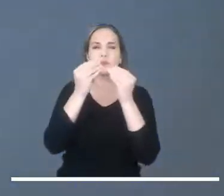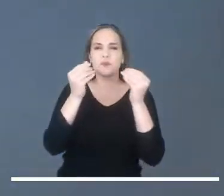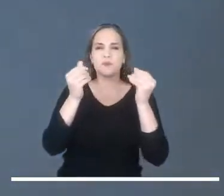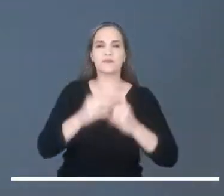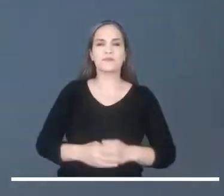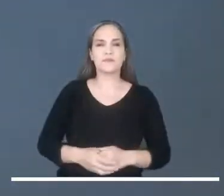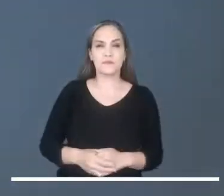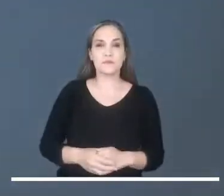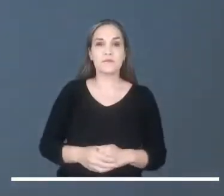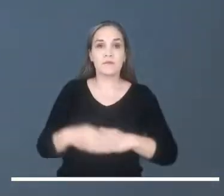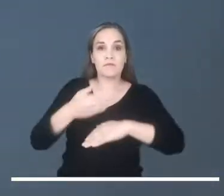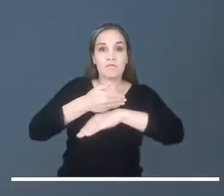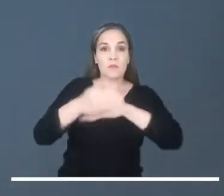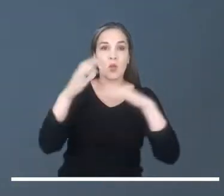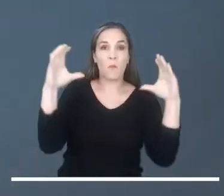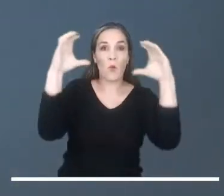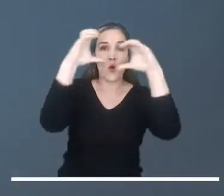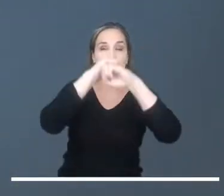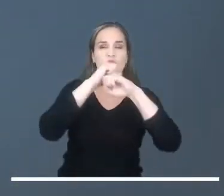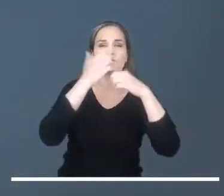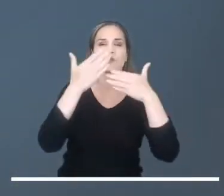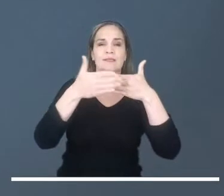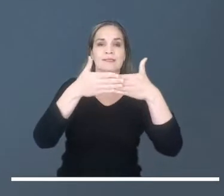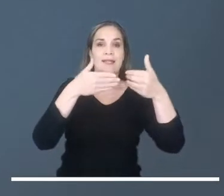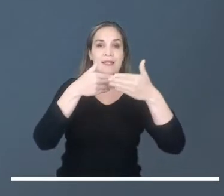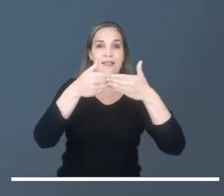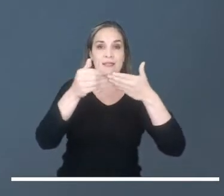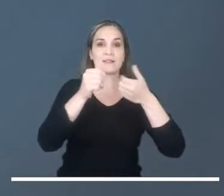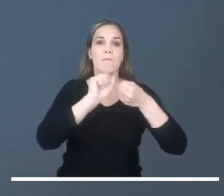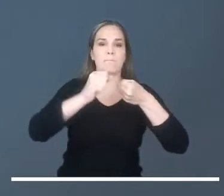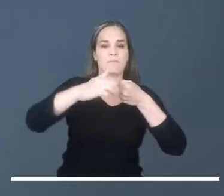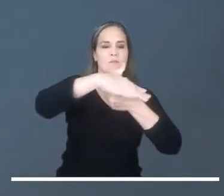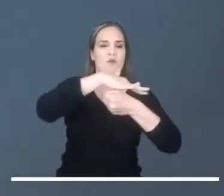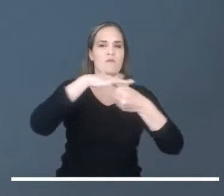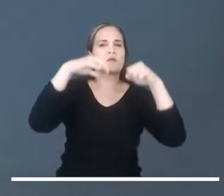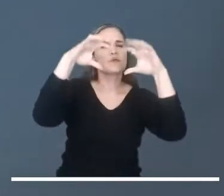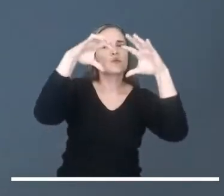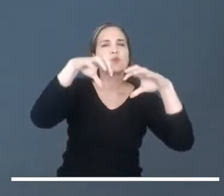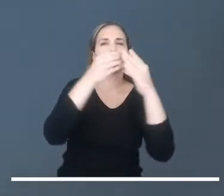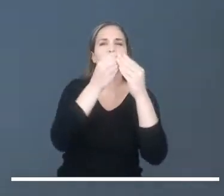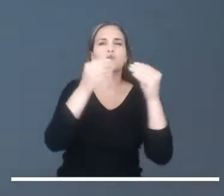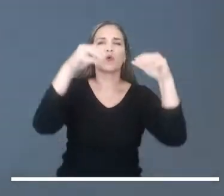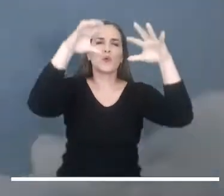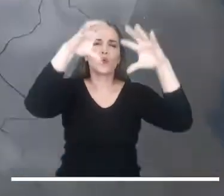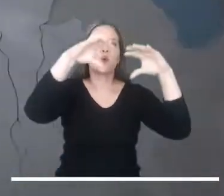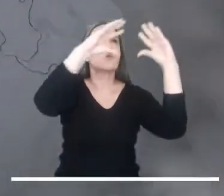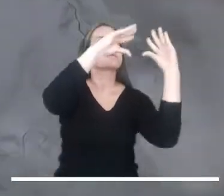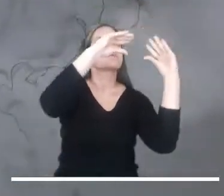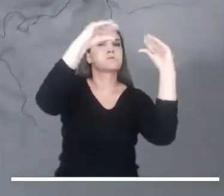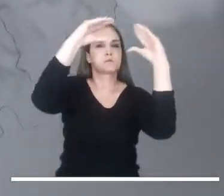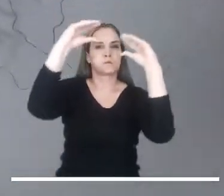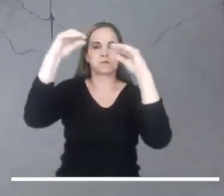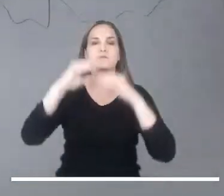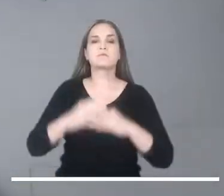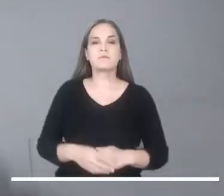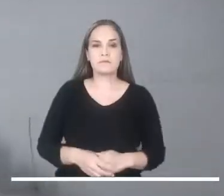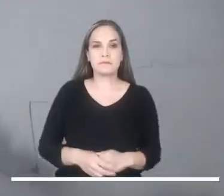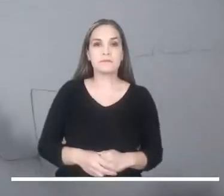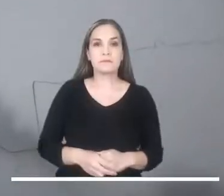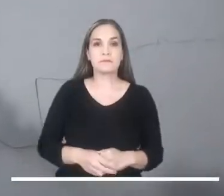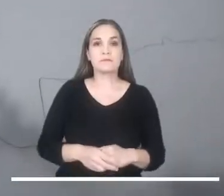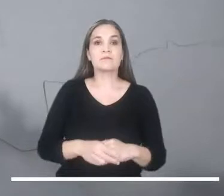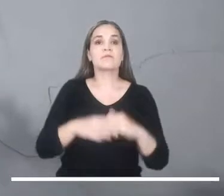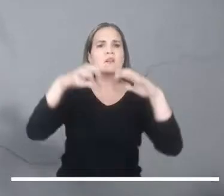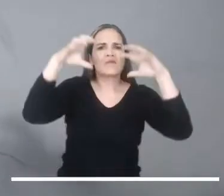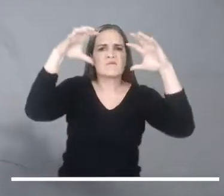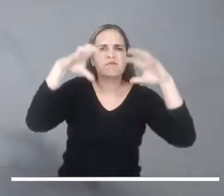Durante la noche las islas de San Andrés y Providencia esperan lluvias ligeras y un cielo semilublado. Las